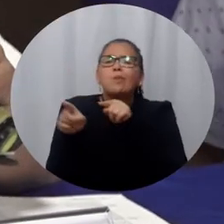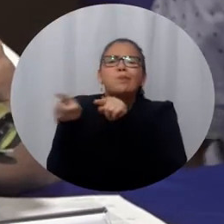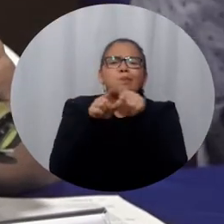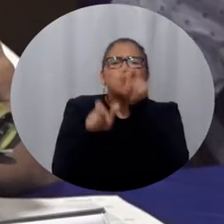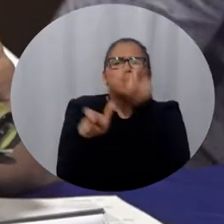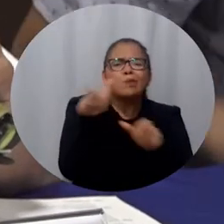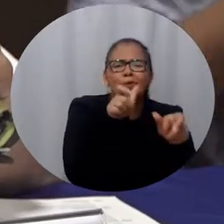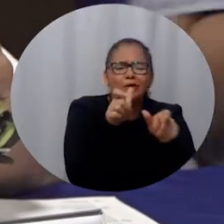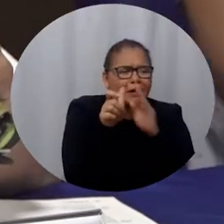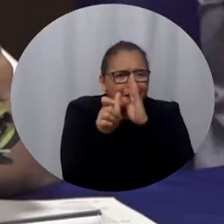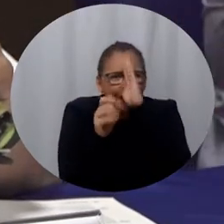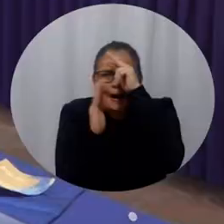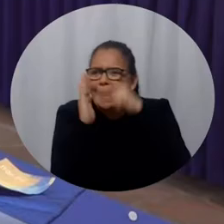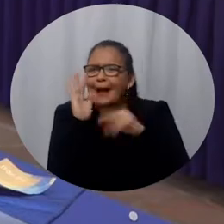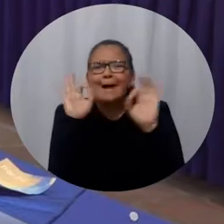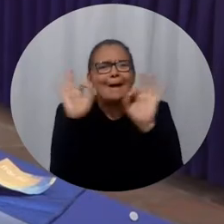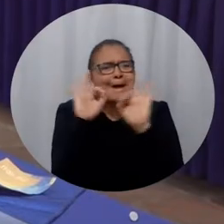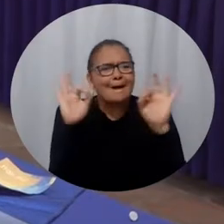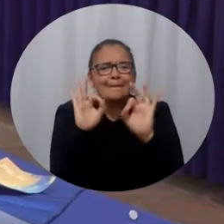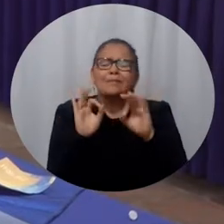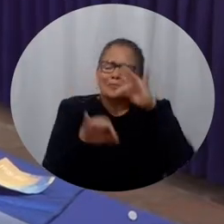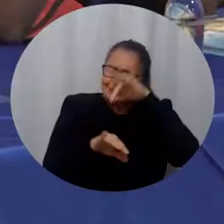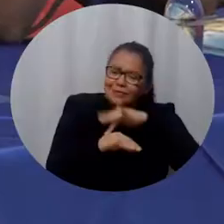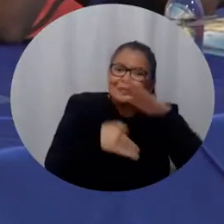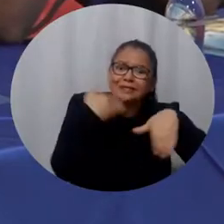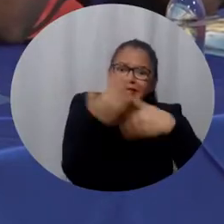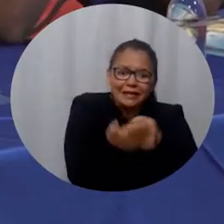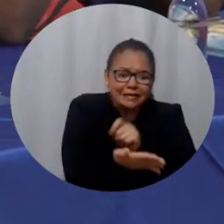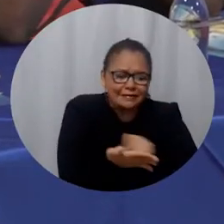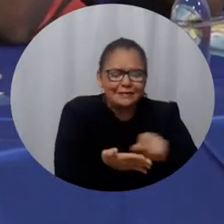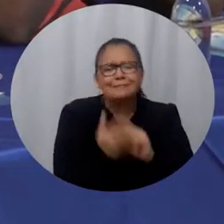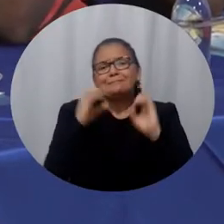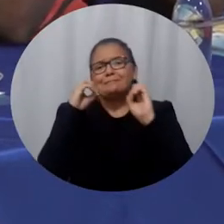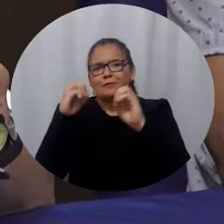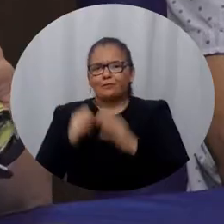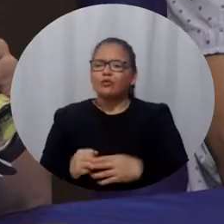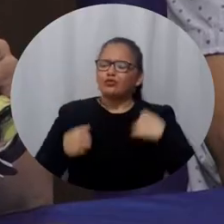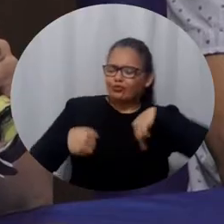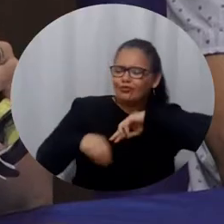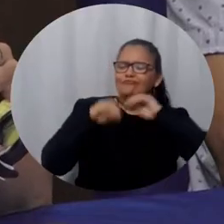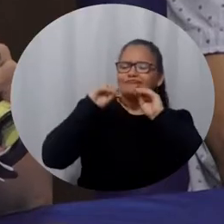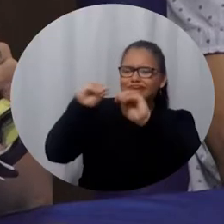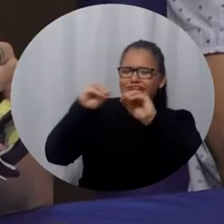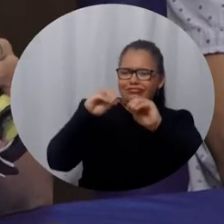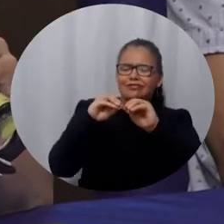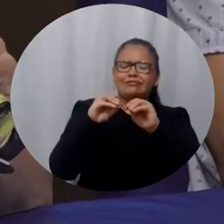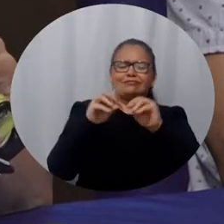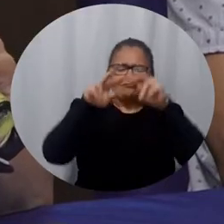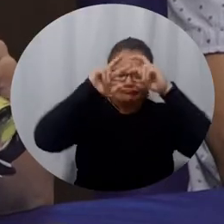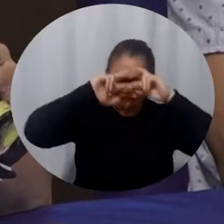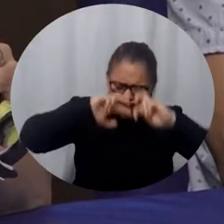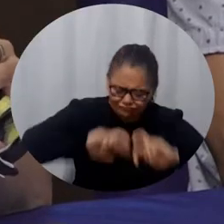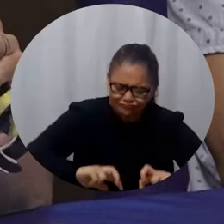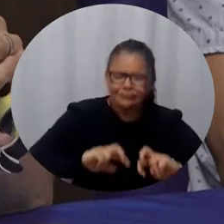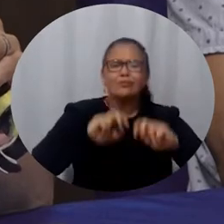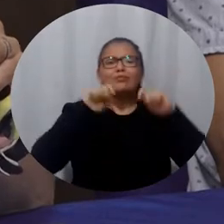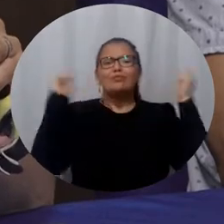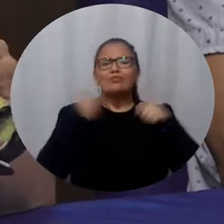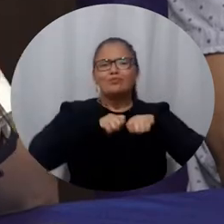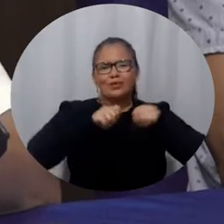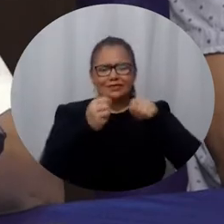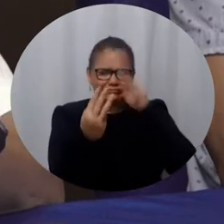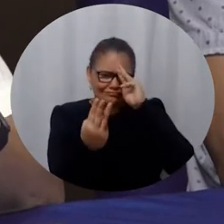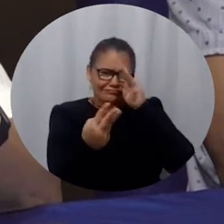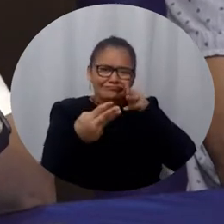nuestros jóvenes no solo es que no leen, el que no lee no escribe, nosotros tenemos que hacer formación, investigación, divulgación,